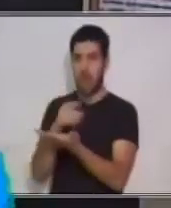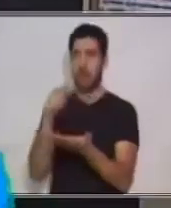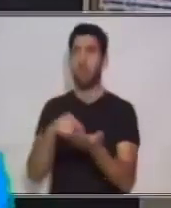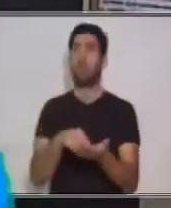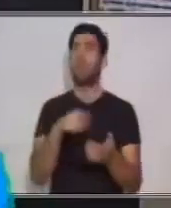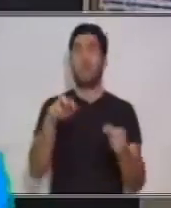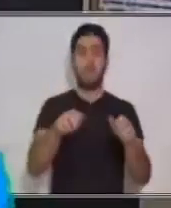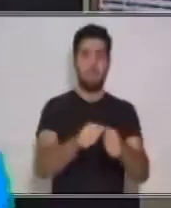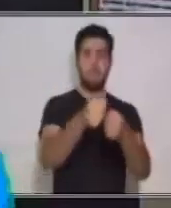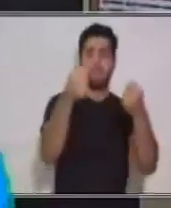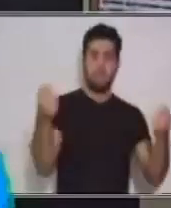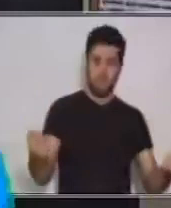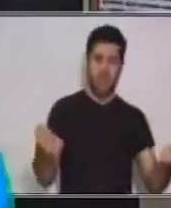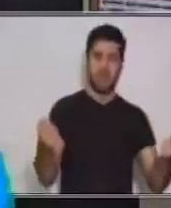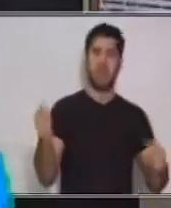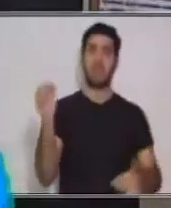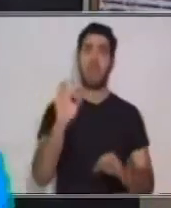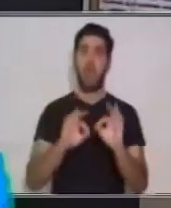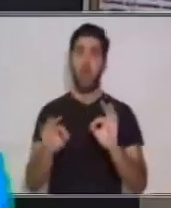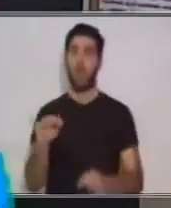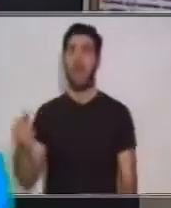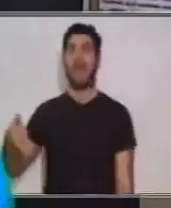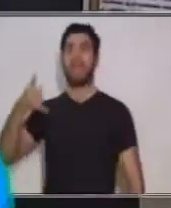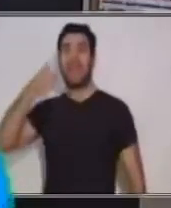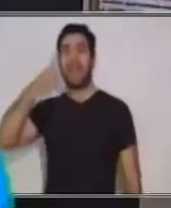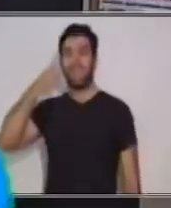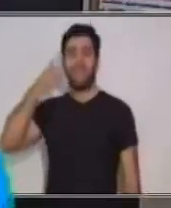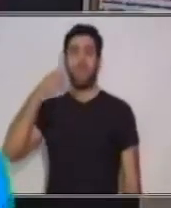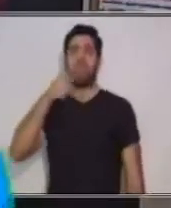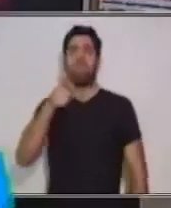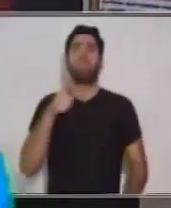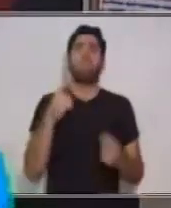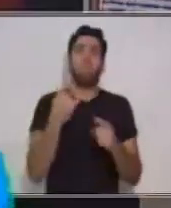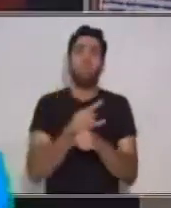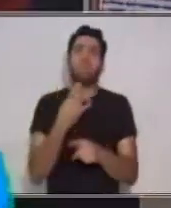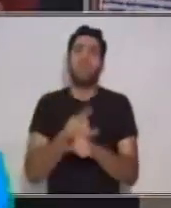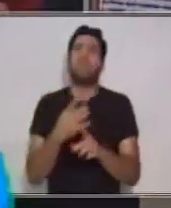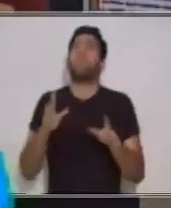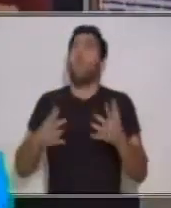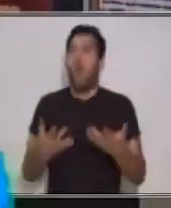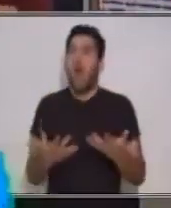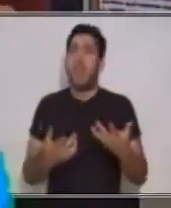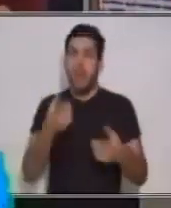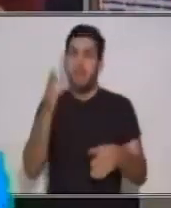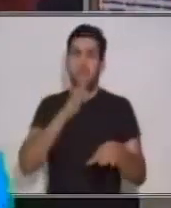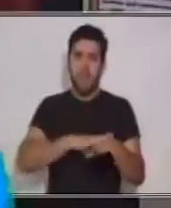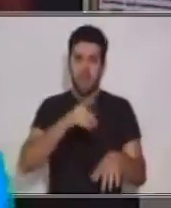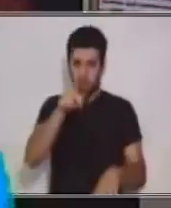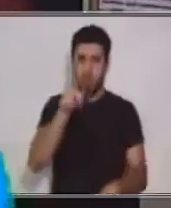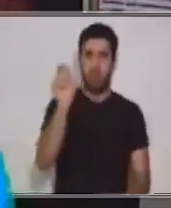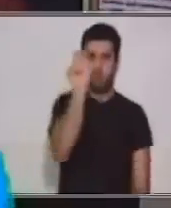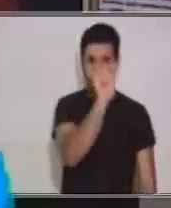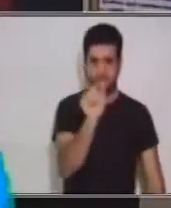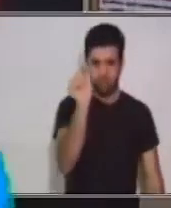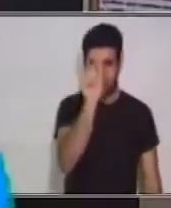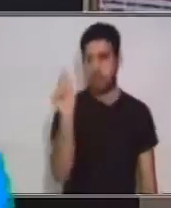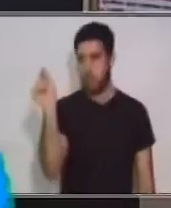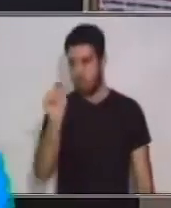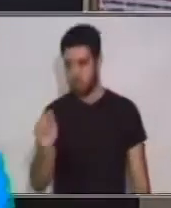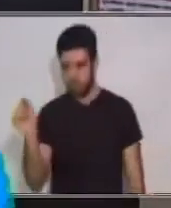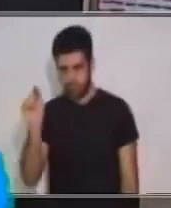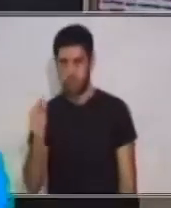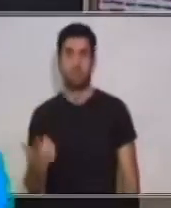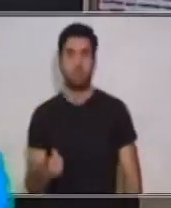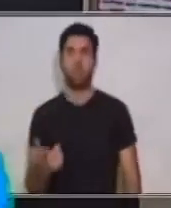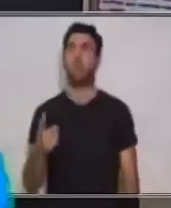periódico o un teléfono. ¿Y cómo puedo utilizarlos? Por ejemplo, si en mi casa hay libros de